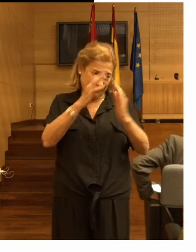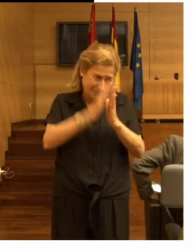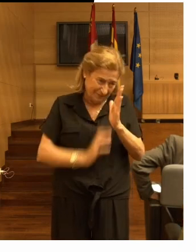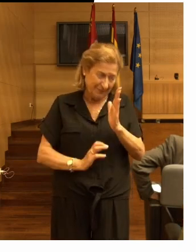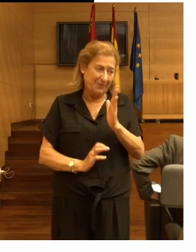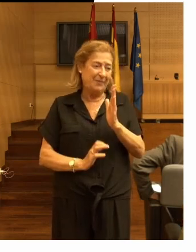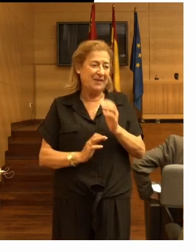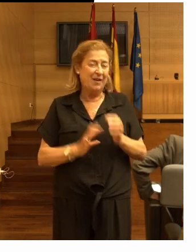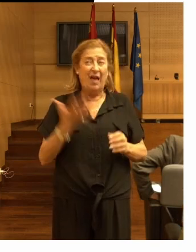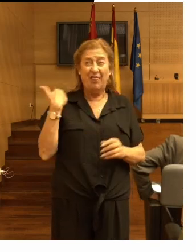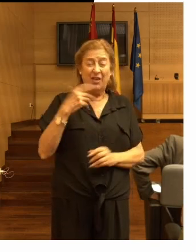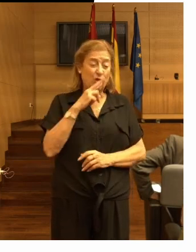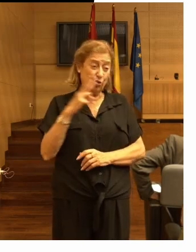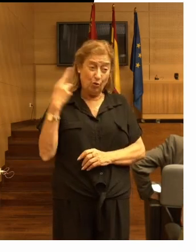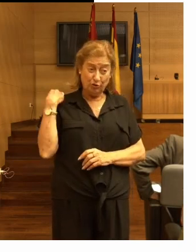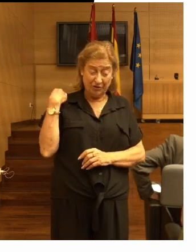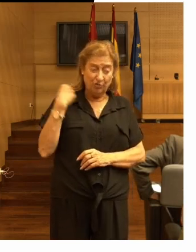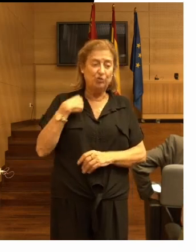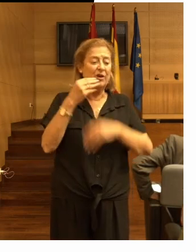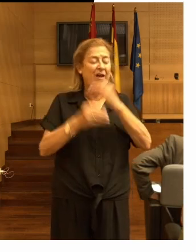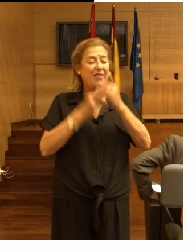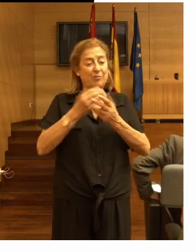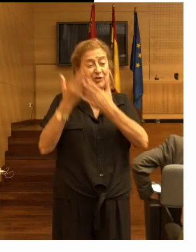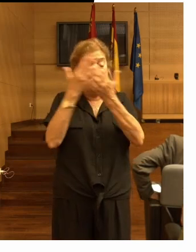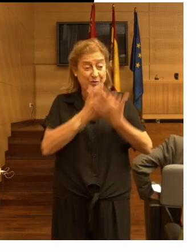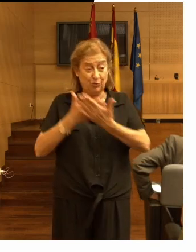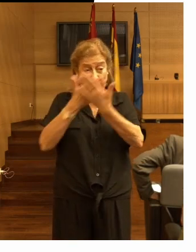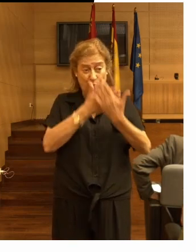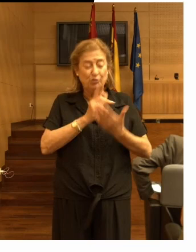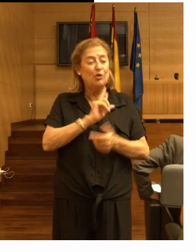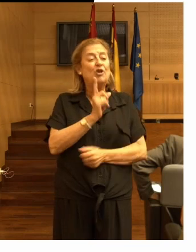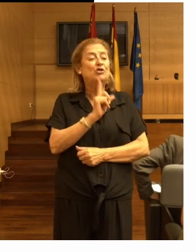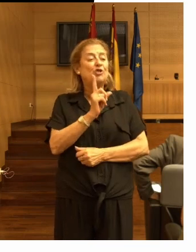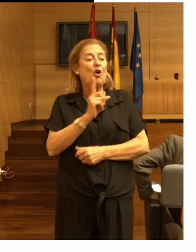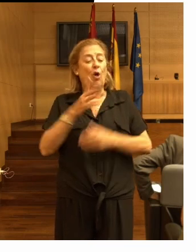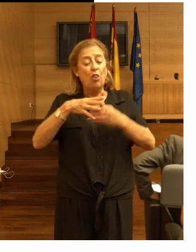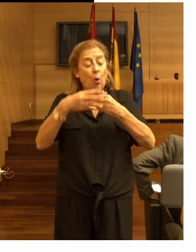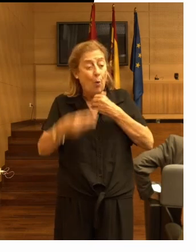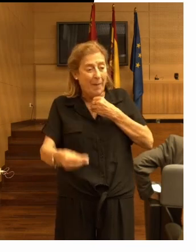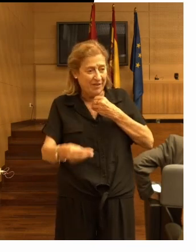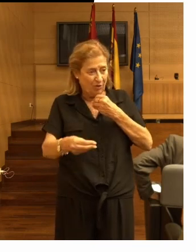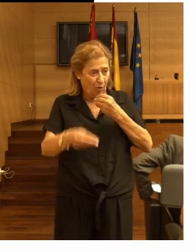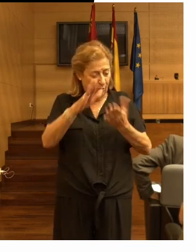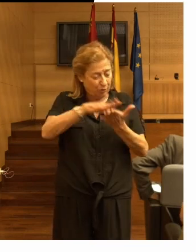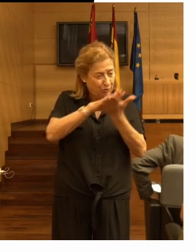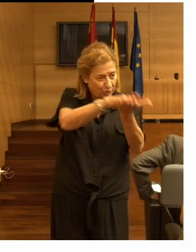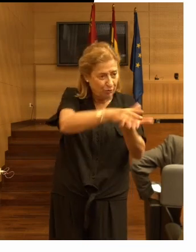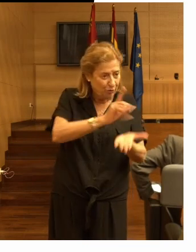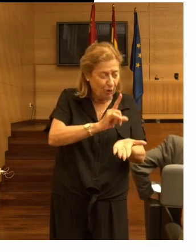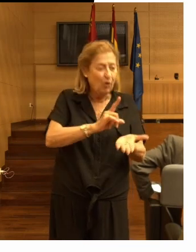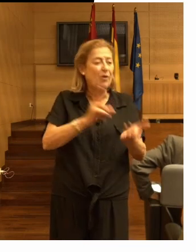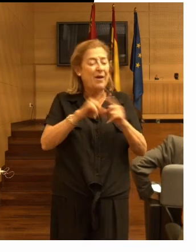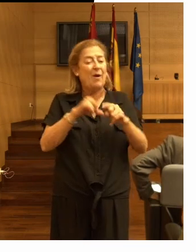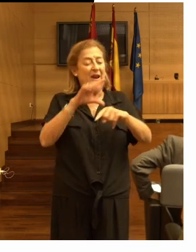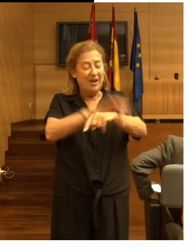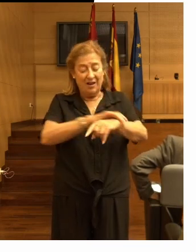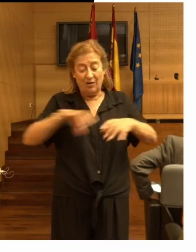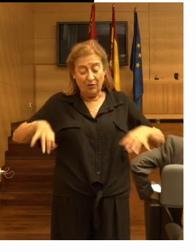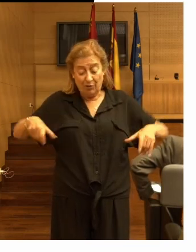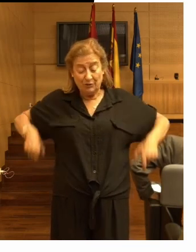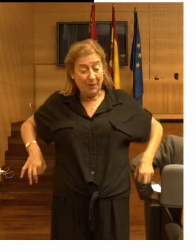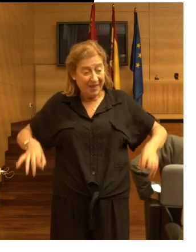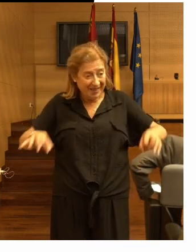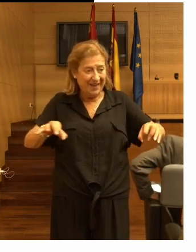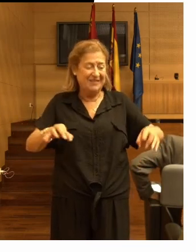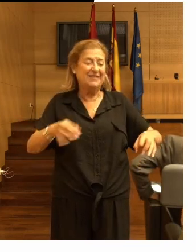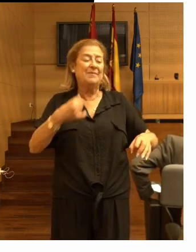hace unos años hicimos una serie de estudios que no solamente documentaban que las contenciones y los barandales